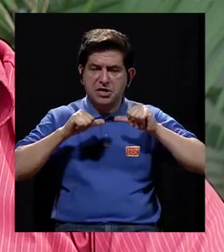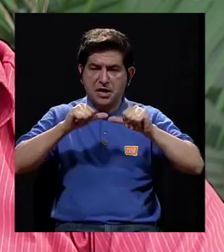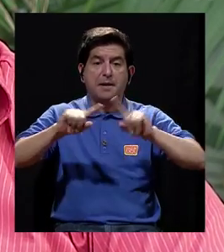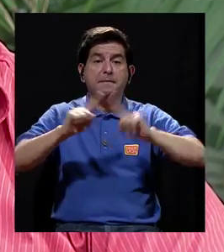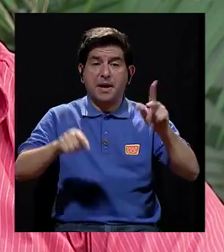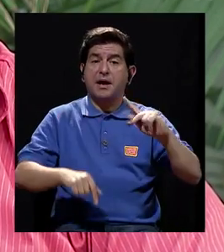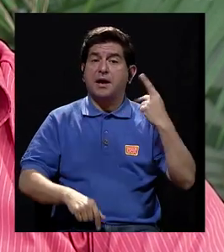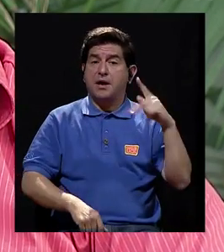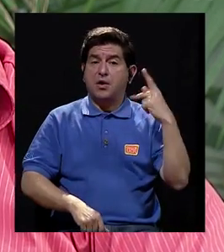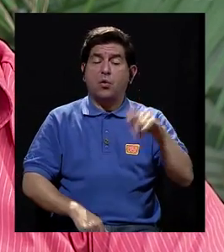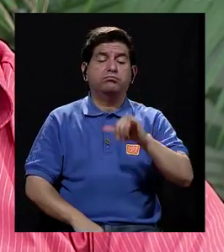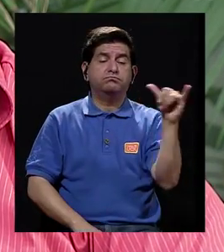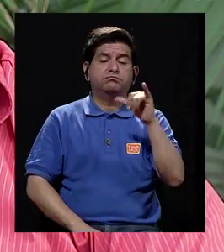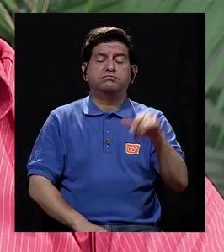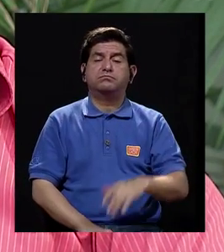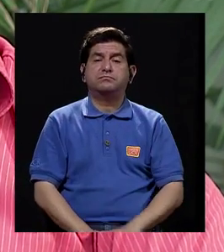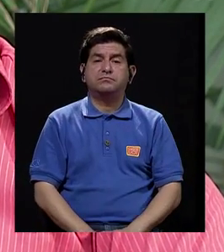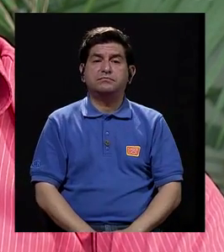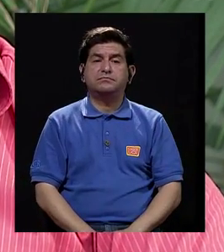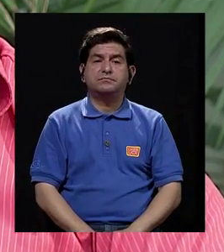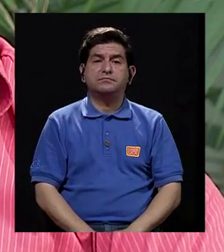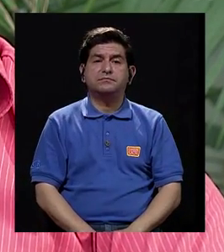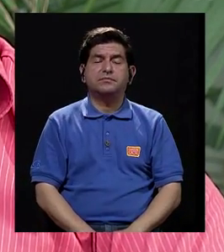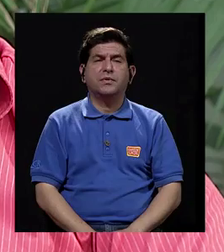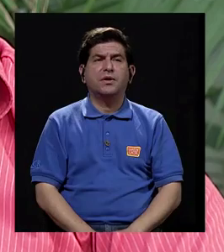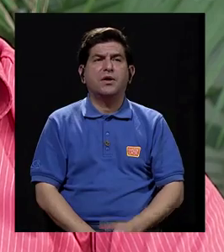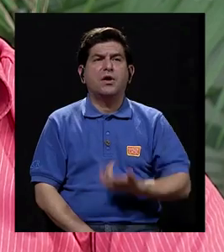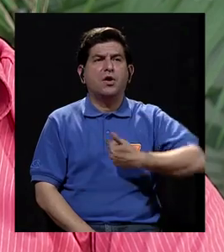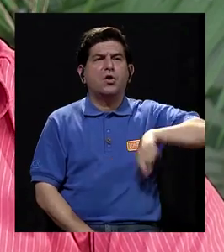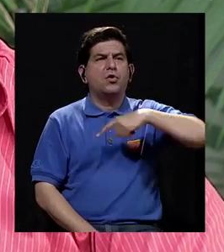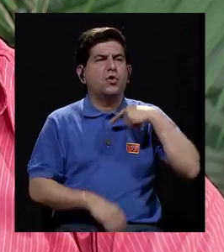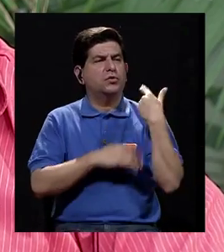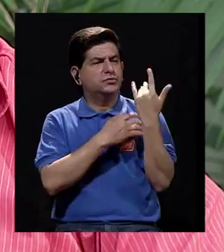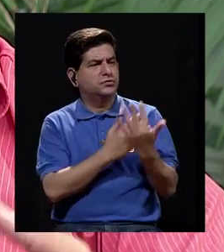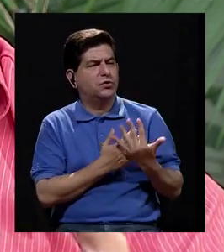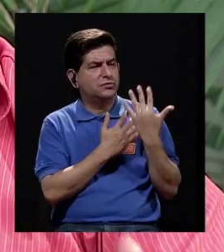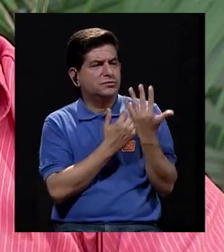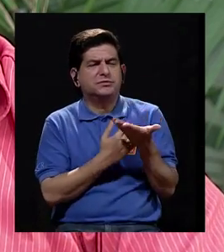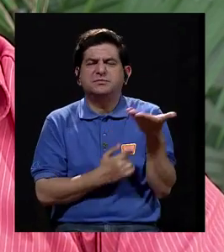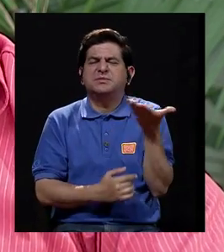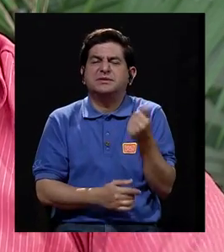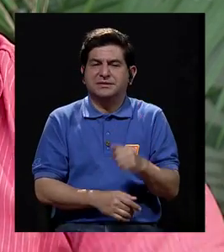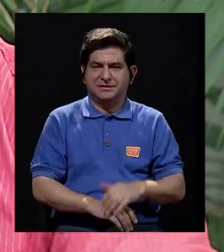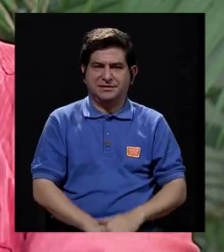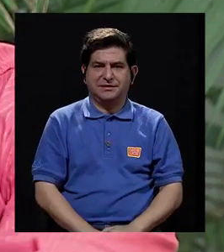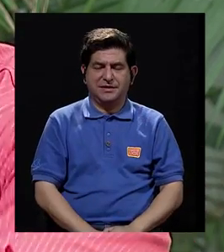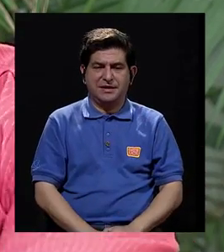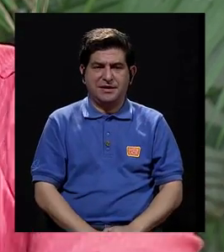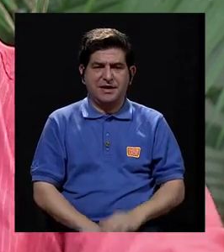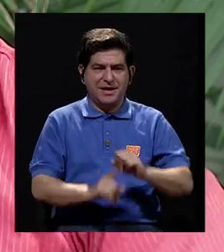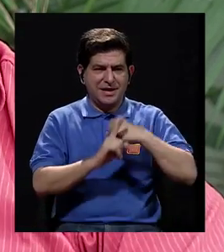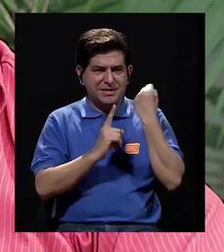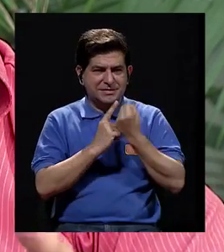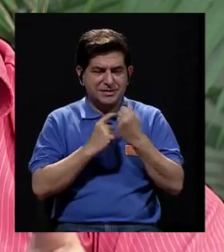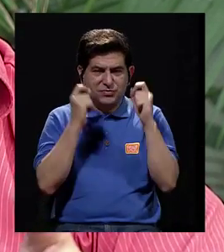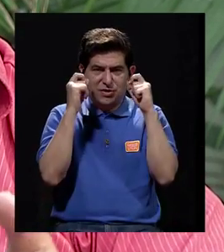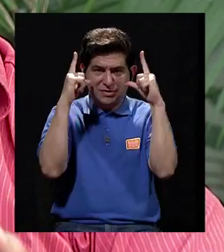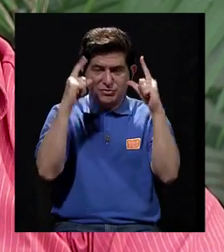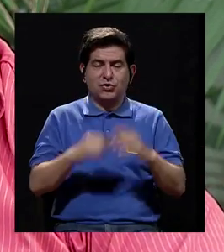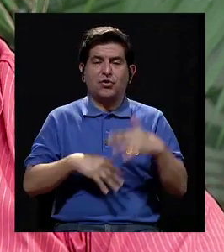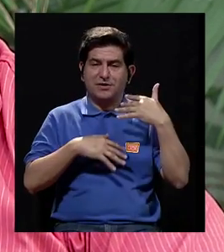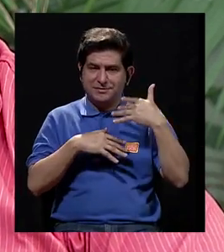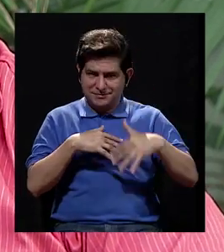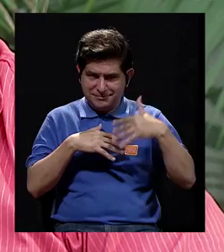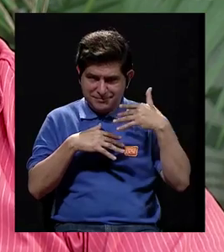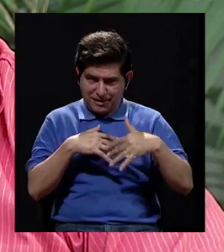camino. Sin embargo, hay riesgos también, ¿verdad? Lo que esperaríamos, obviamente, digamos, es signos de alarma. Lo